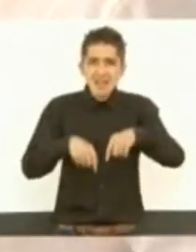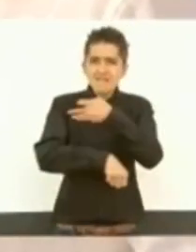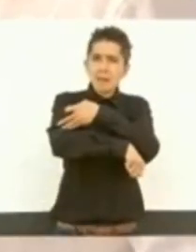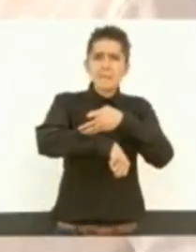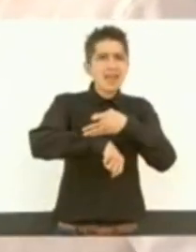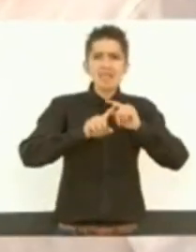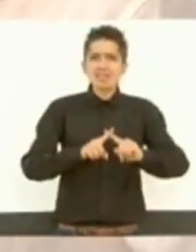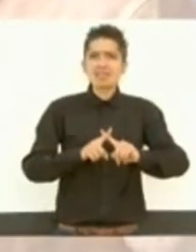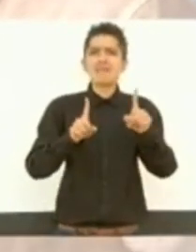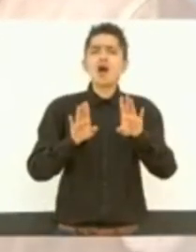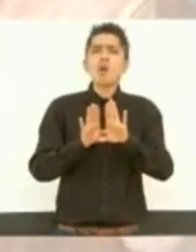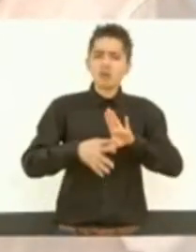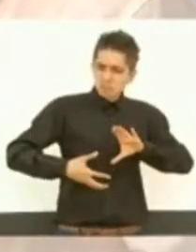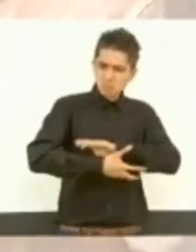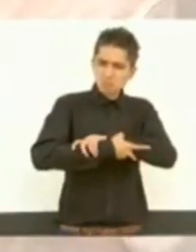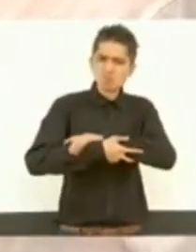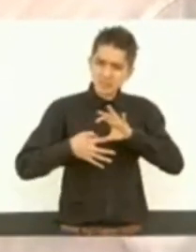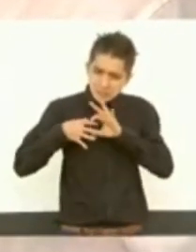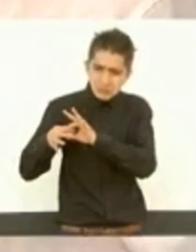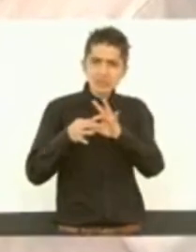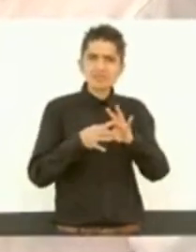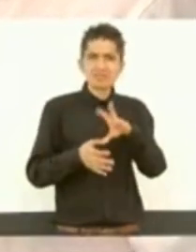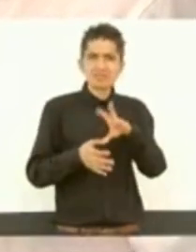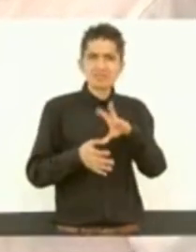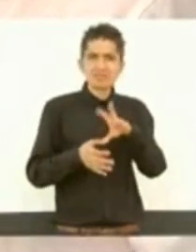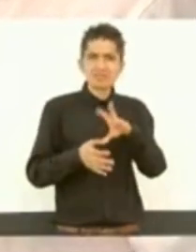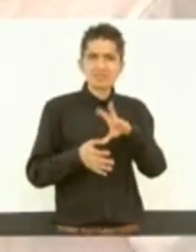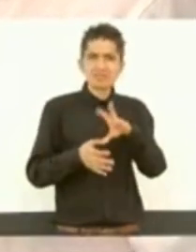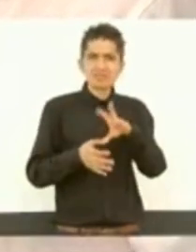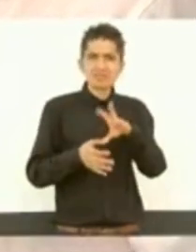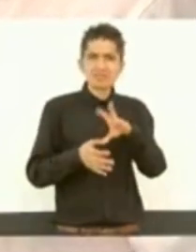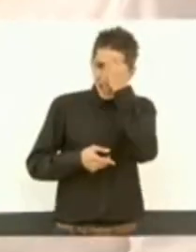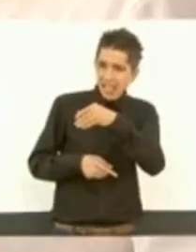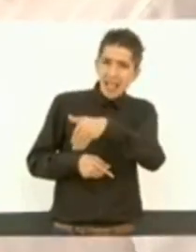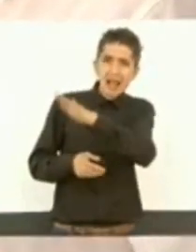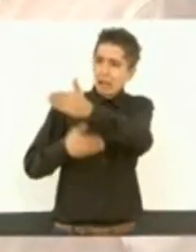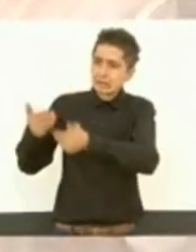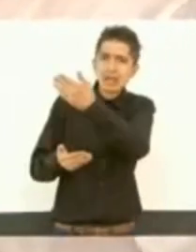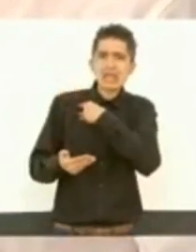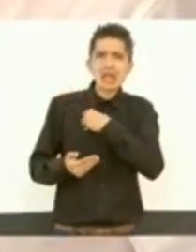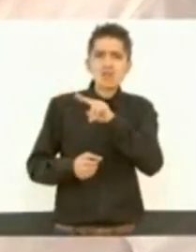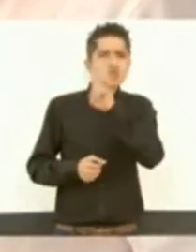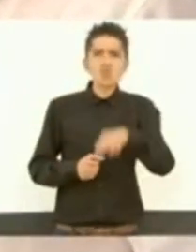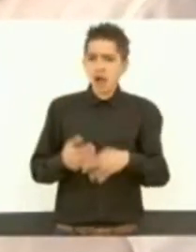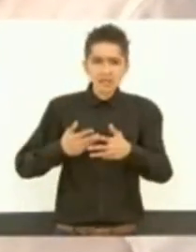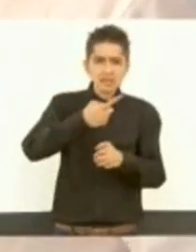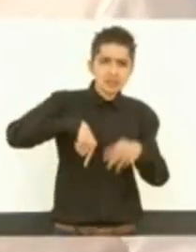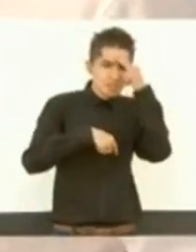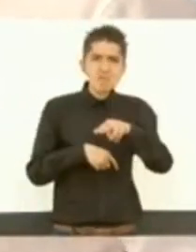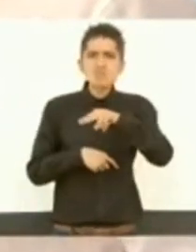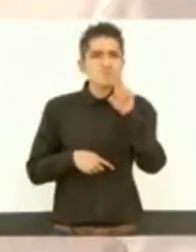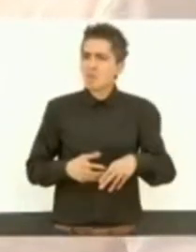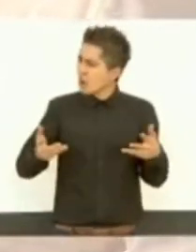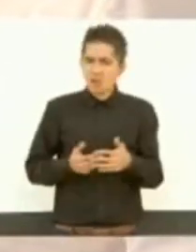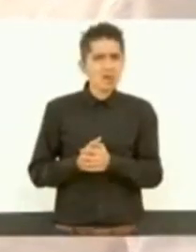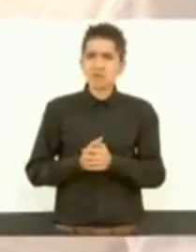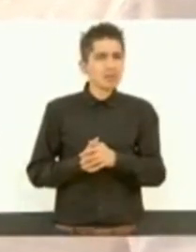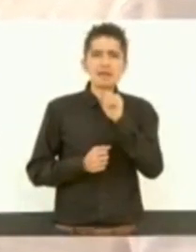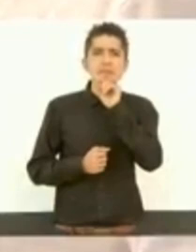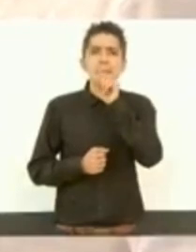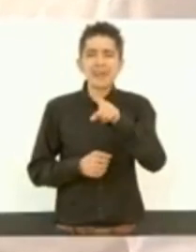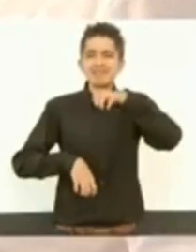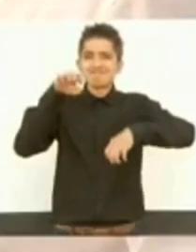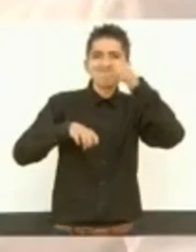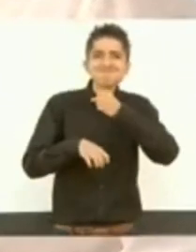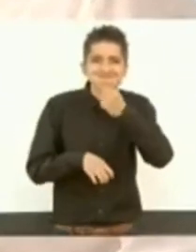familias son muy fraternas, muy unidas. No queremos que los hijos se vayan. Nunca haríamos eso. Lo mismo con los adultos mayores.